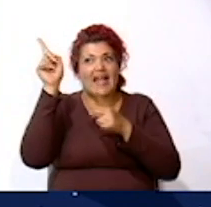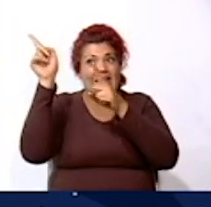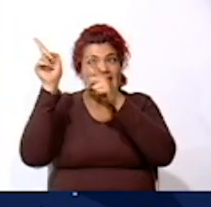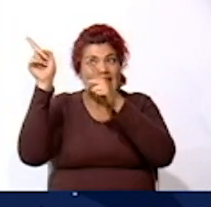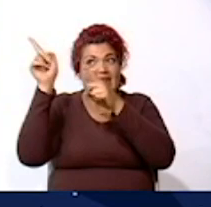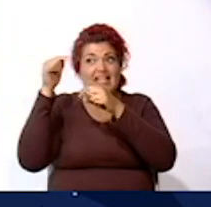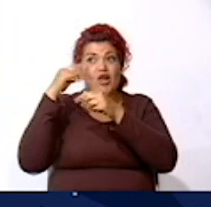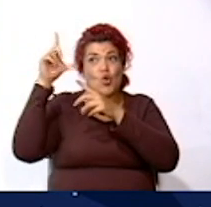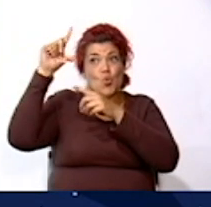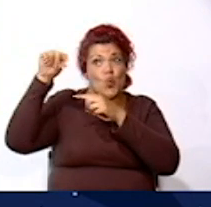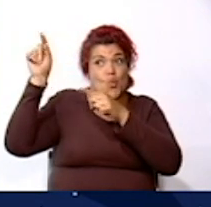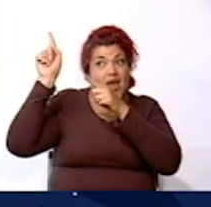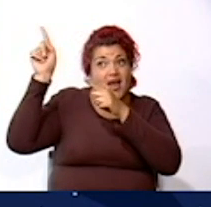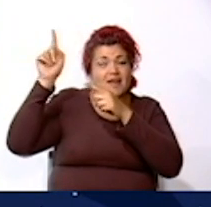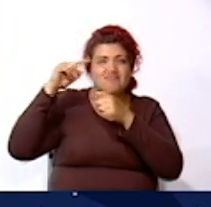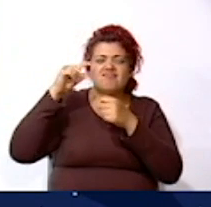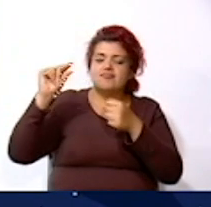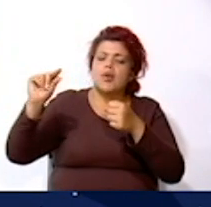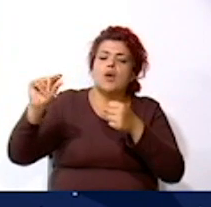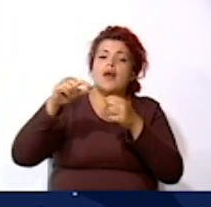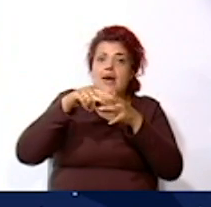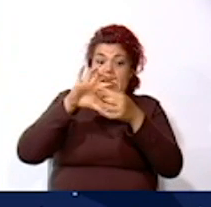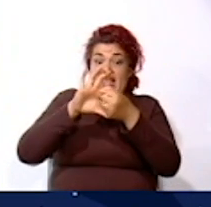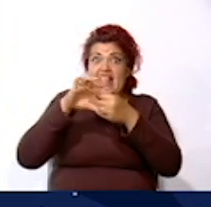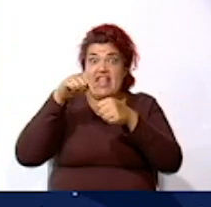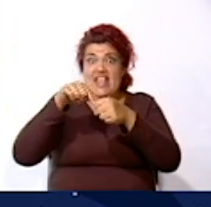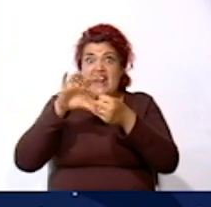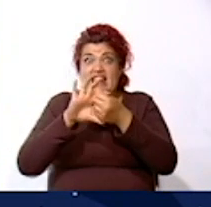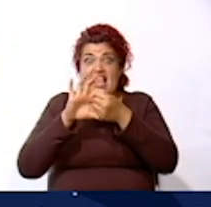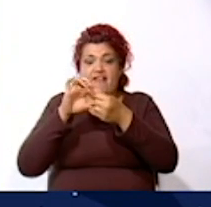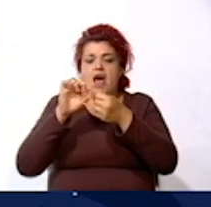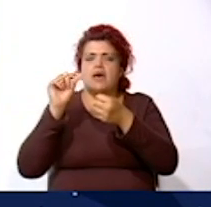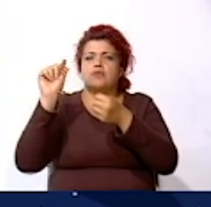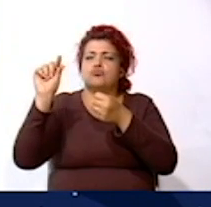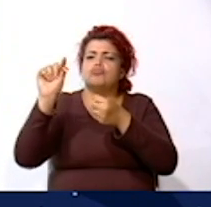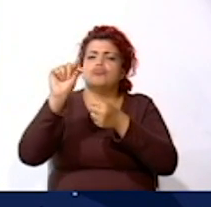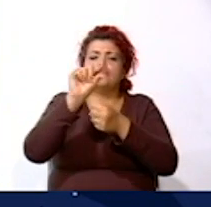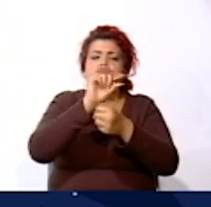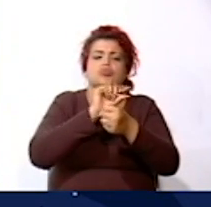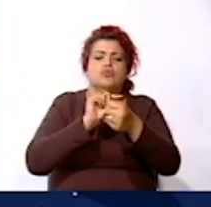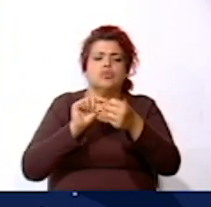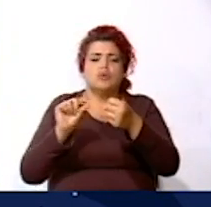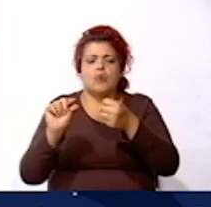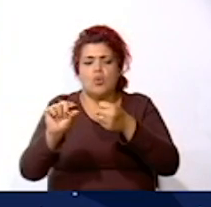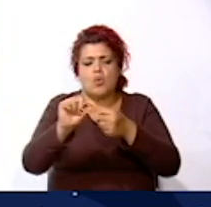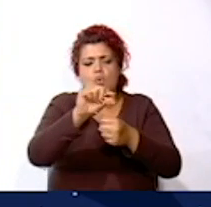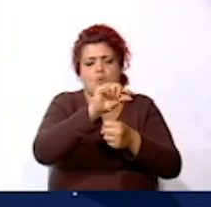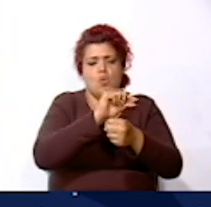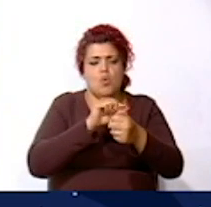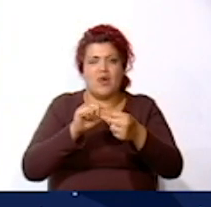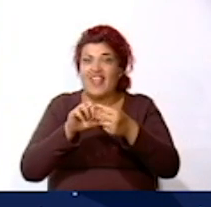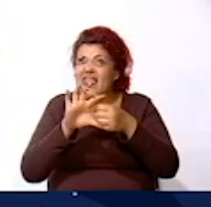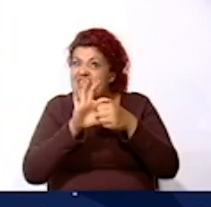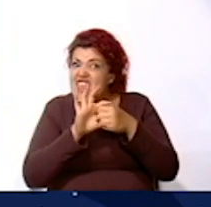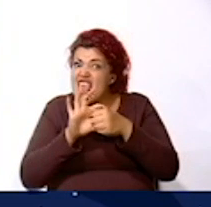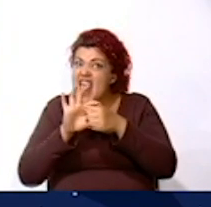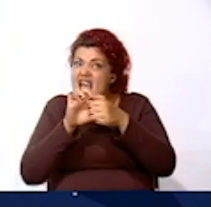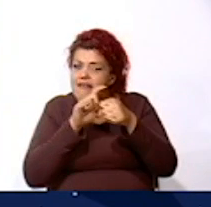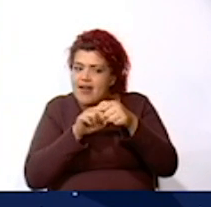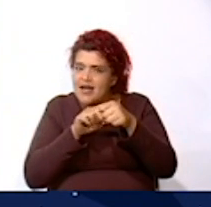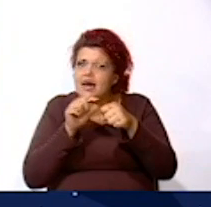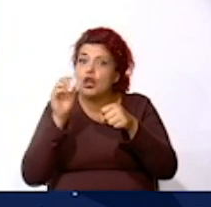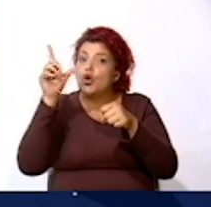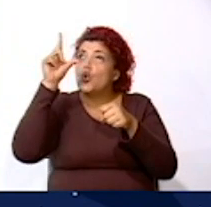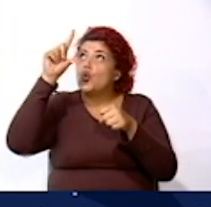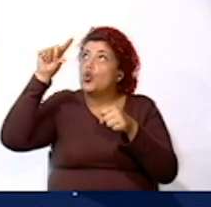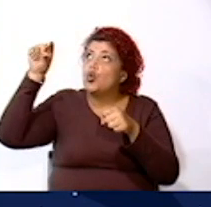que giran alrededor de los planetas Y se llaman lunas Nuestro planeta tiene una luna